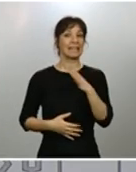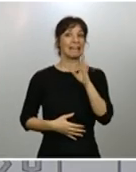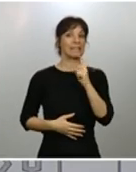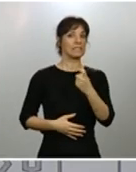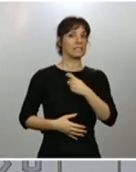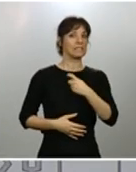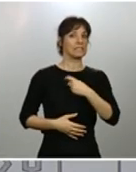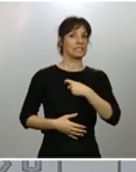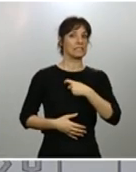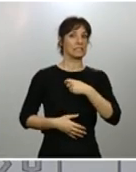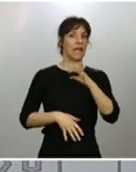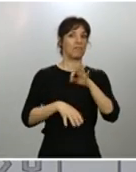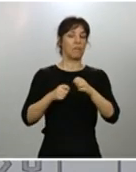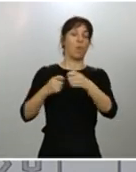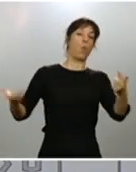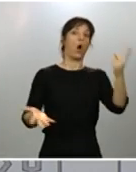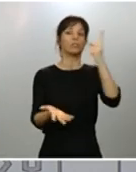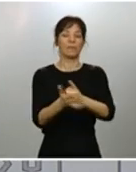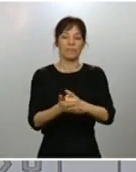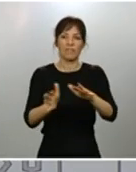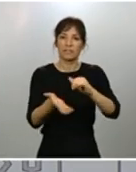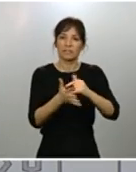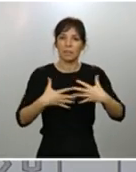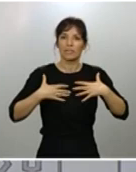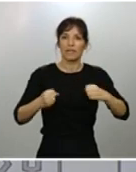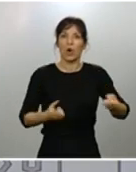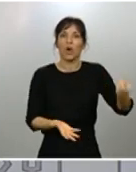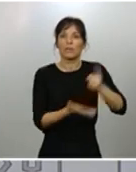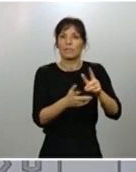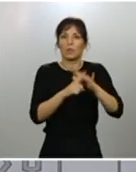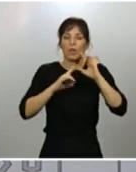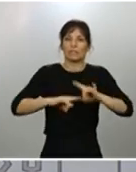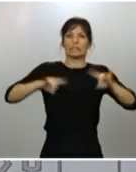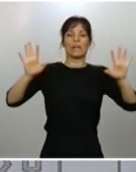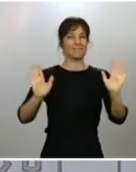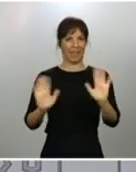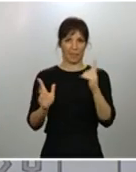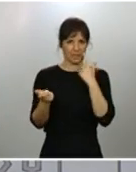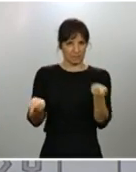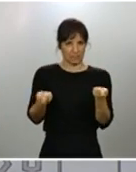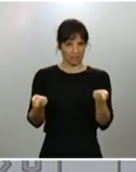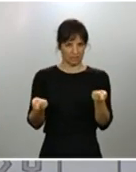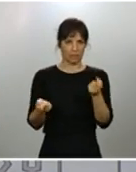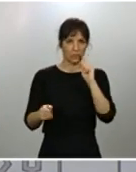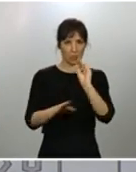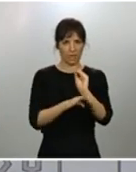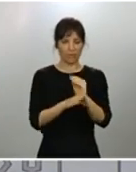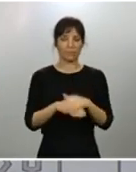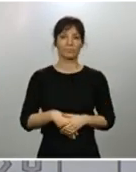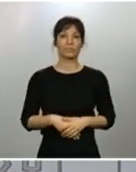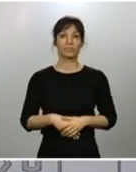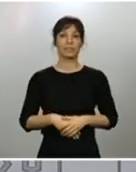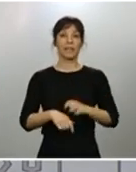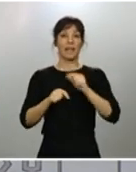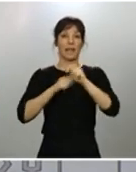puedan poner a nuestro sistema sanitario de nuevo en una situación crítica. Por lo tanto, buenas noticias en cuanto a la evolución de la epidemia